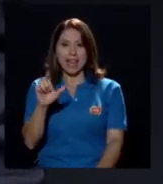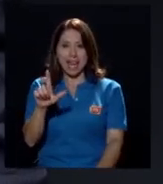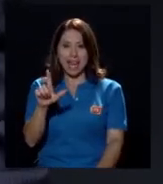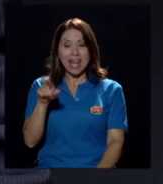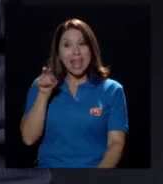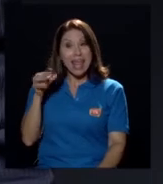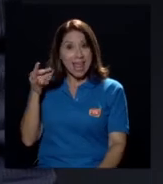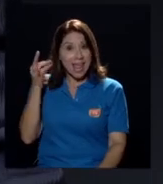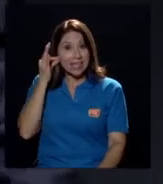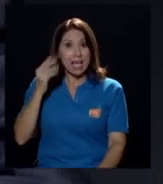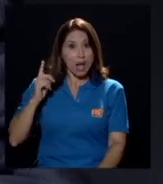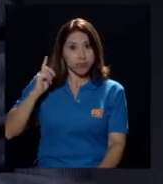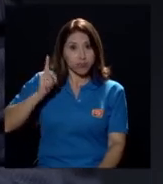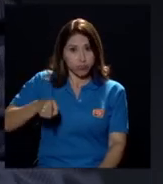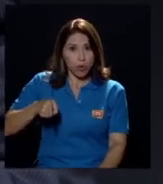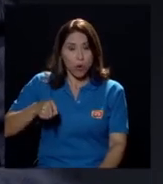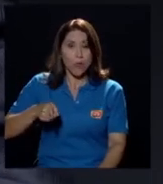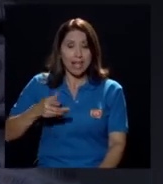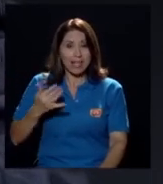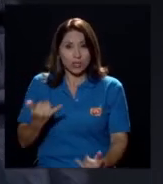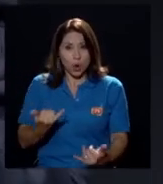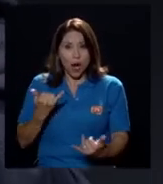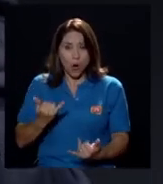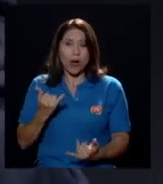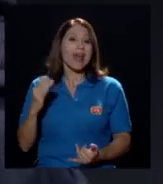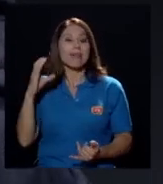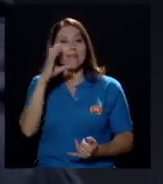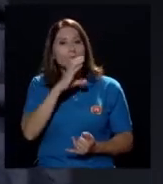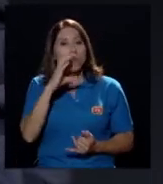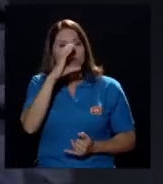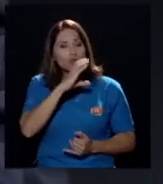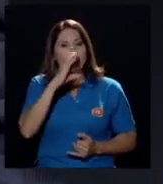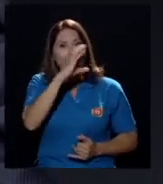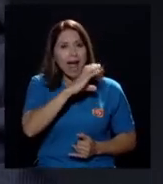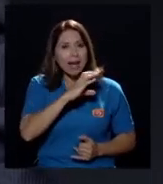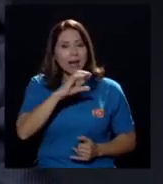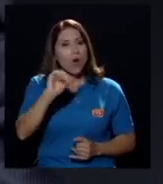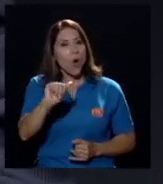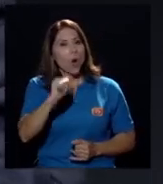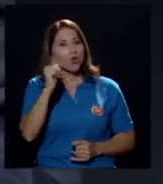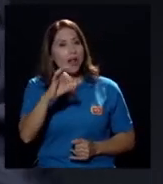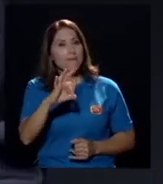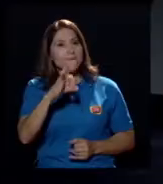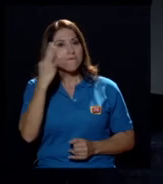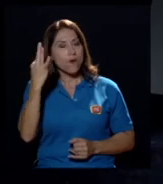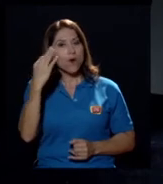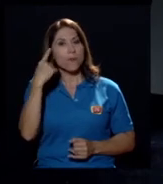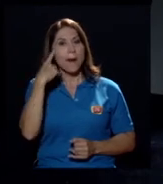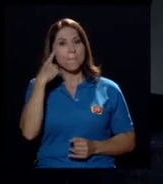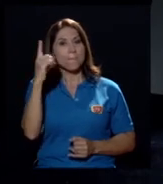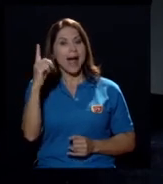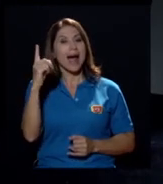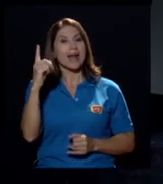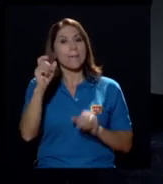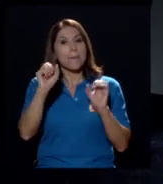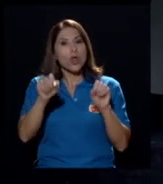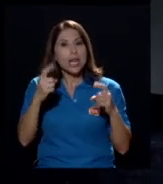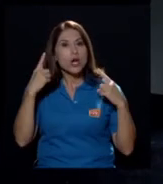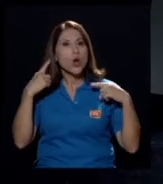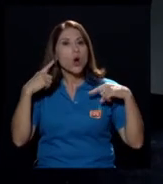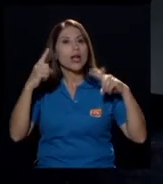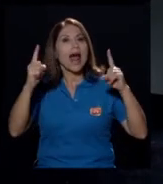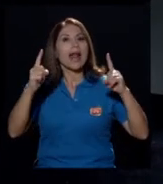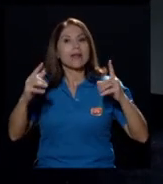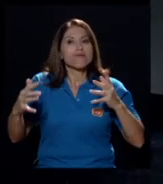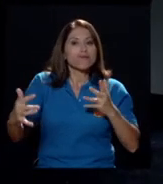obligación ya para buscar otra forma para crear una mayoría. Y ahí